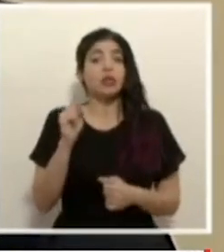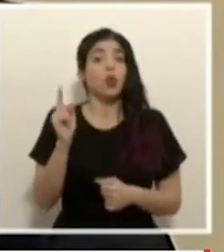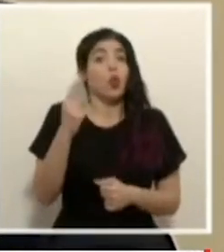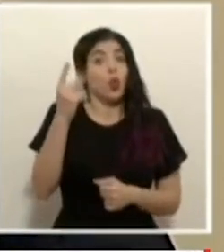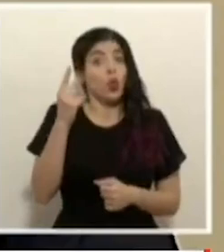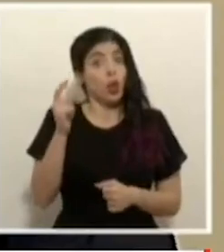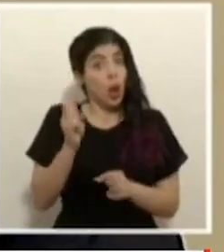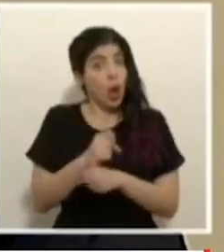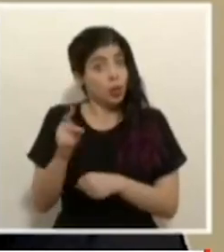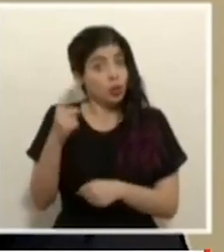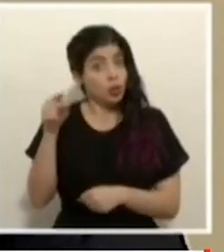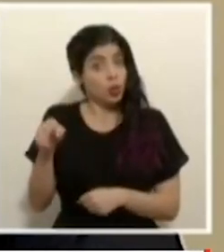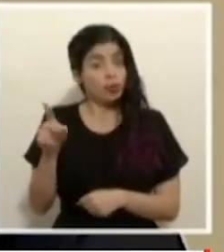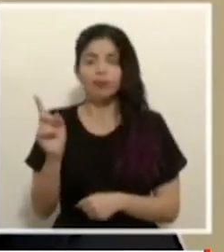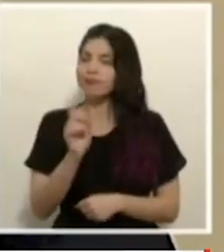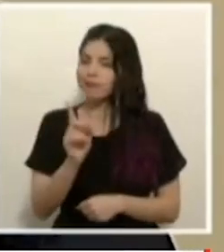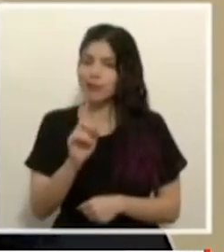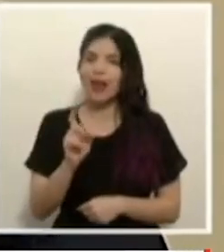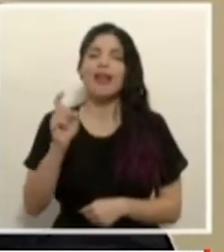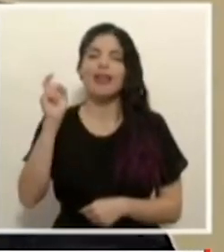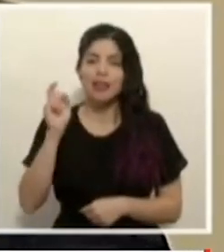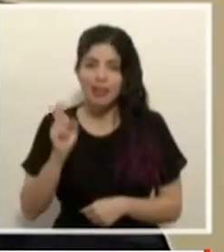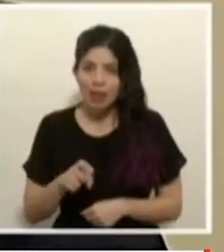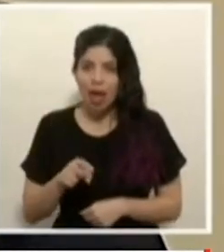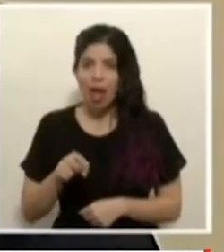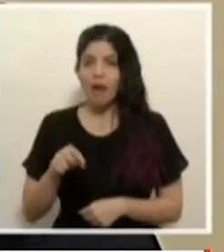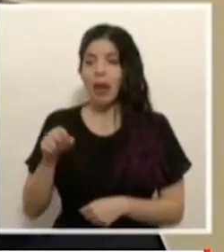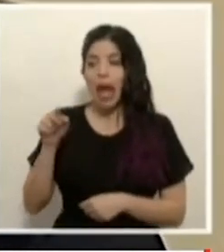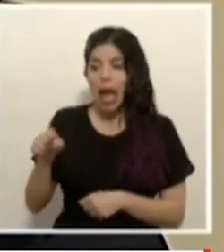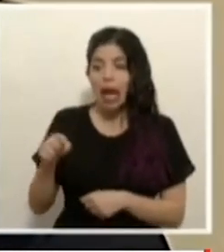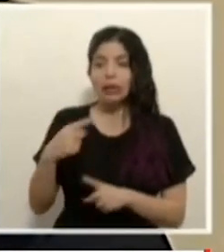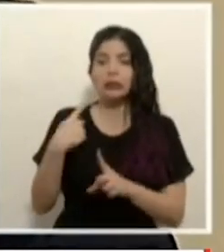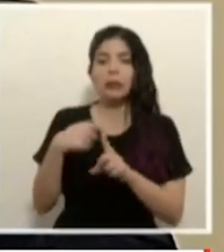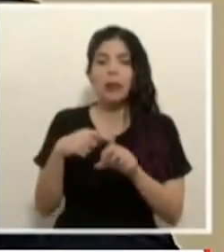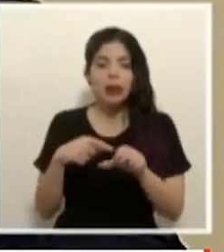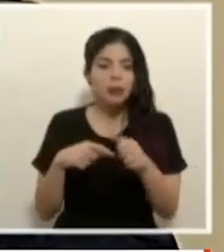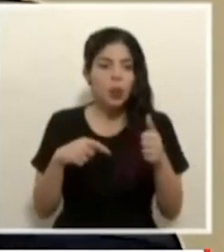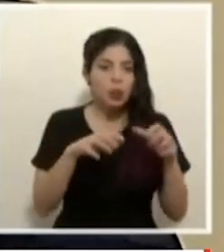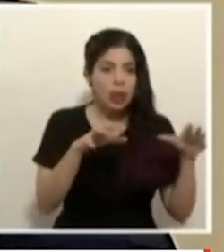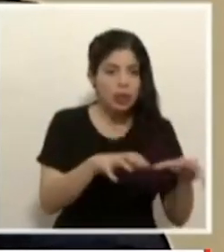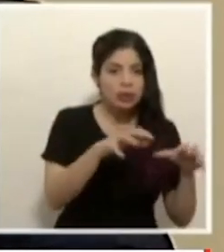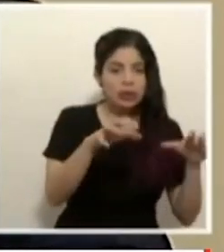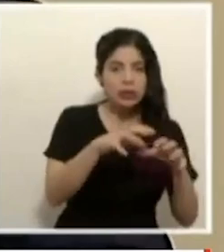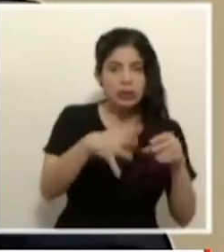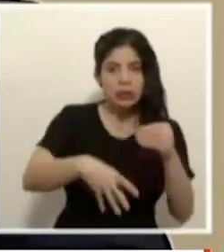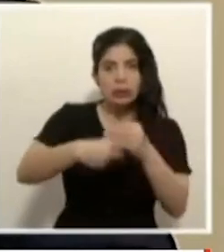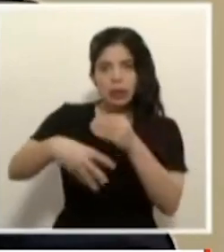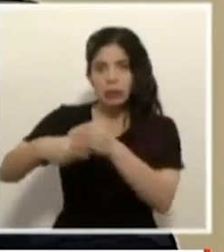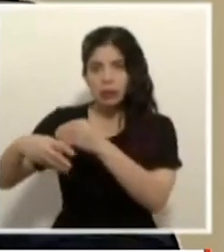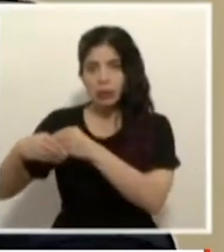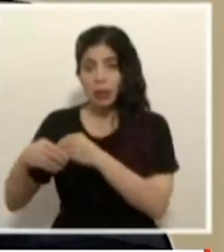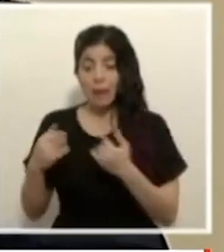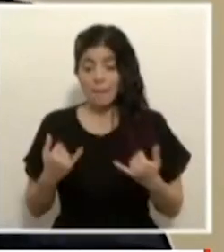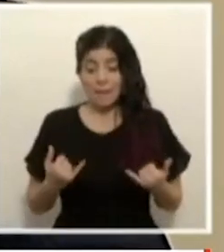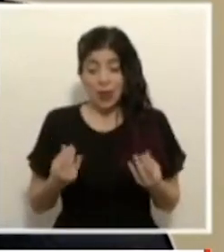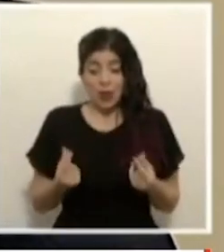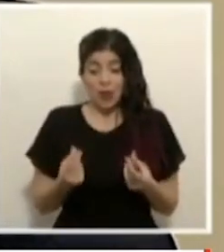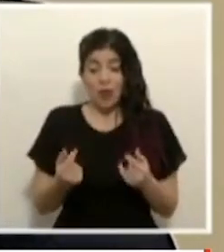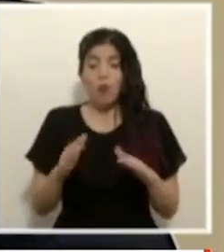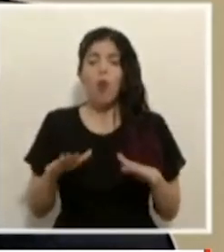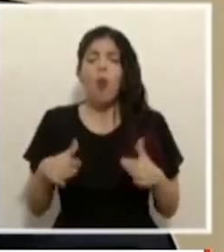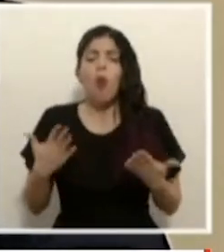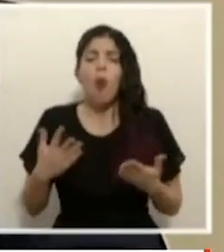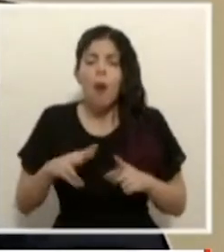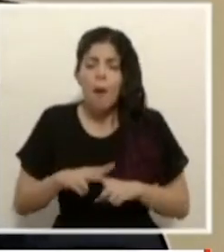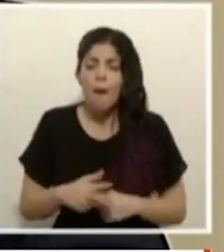tengamos que hacer no vamos a tener que hacer otras cosas en lo inmediato para abrir esa discusión